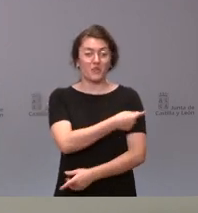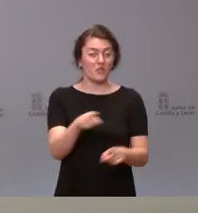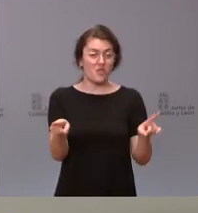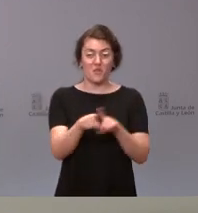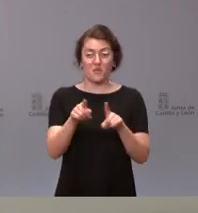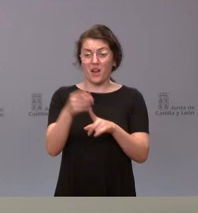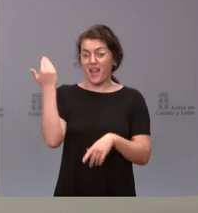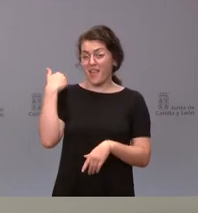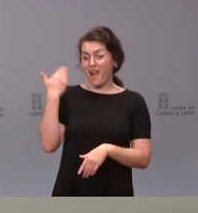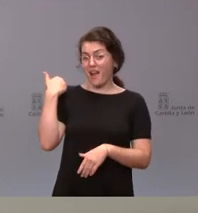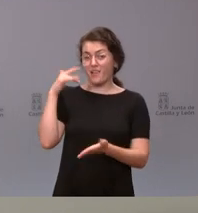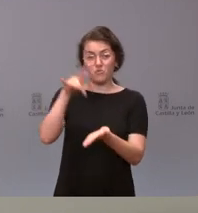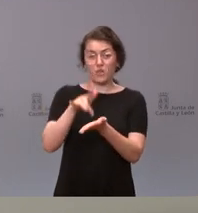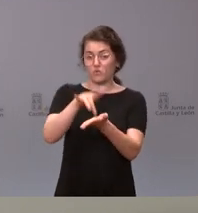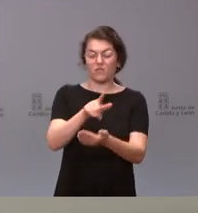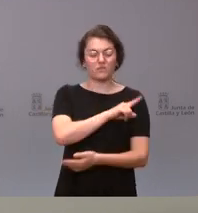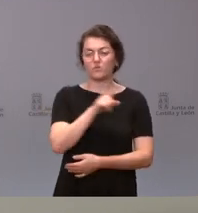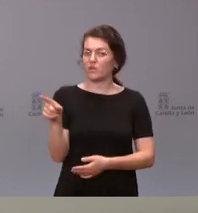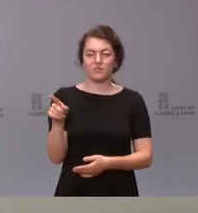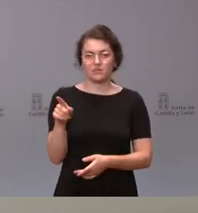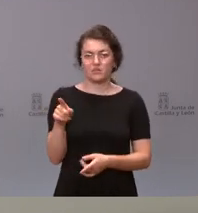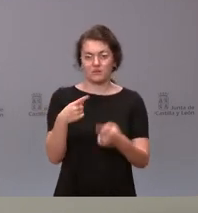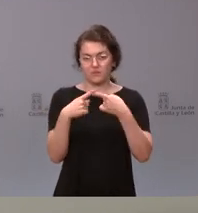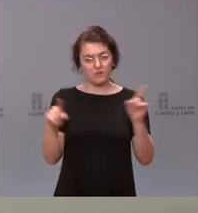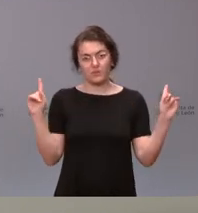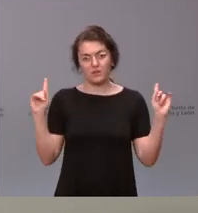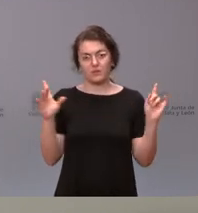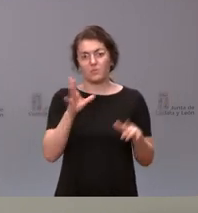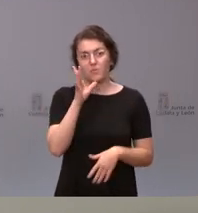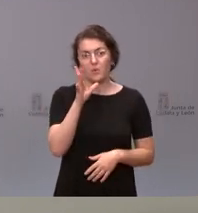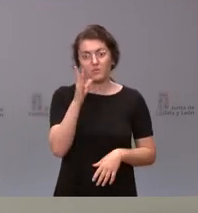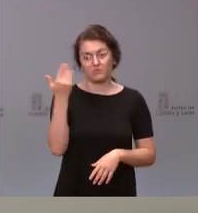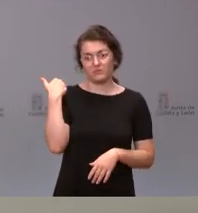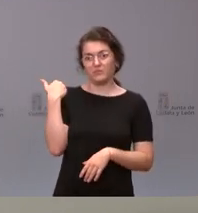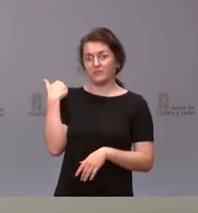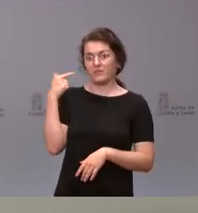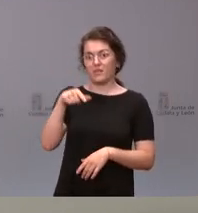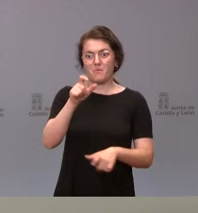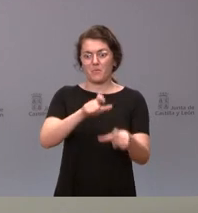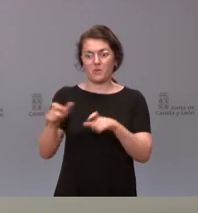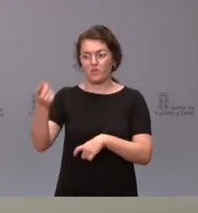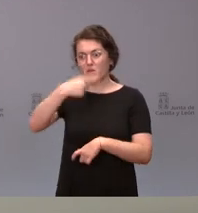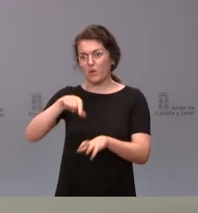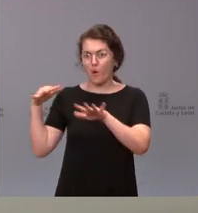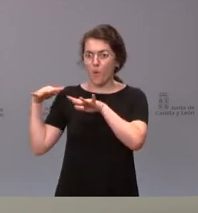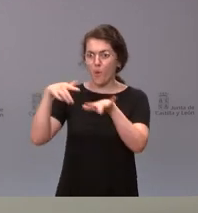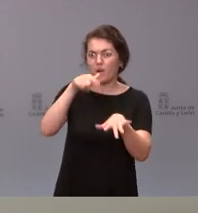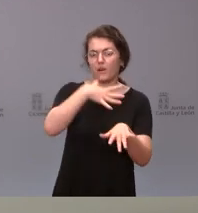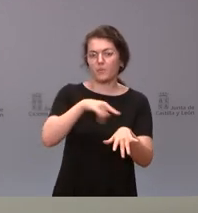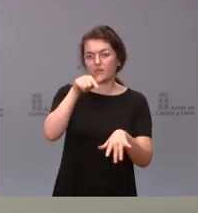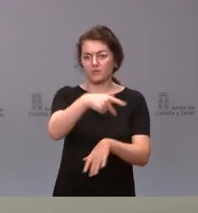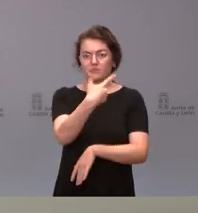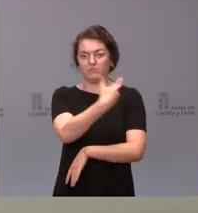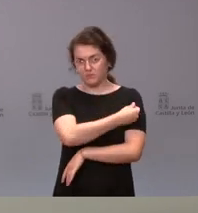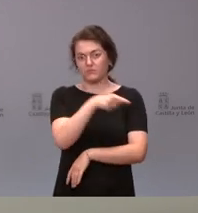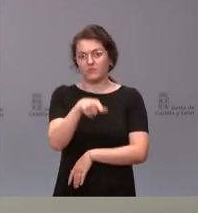que hemos vivido en momentos pasados, donde, lógicamente, toda la población de nuestra comunidad estaba invitada a participar y el éxito de participación